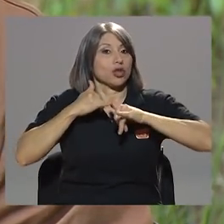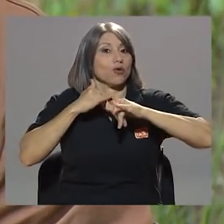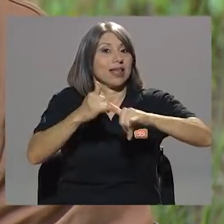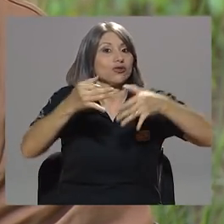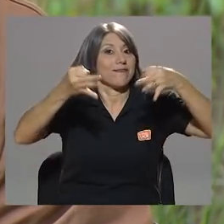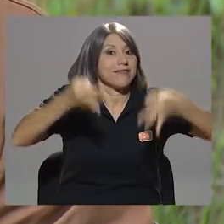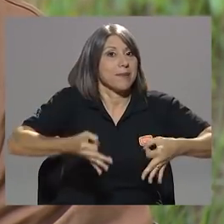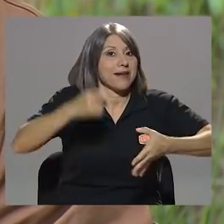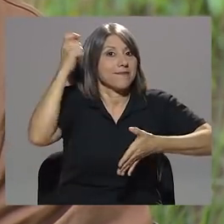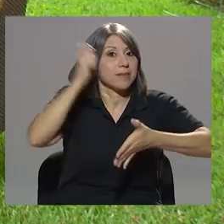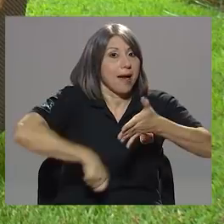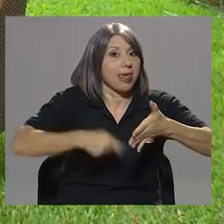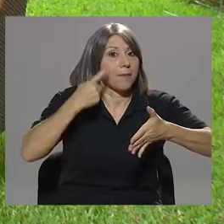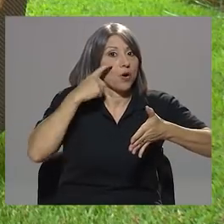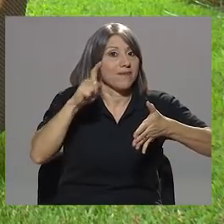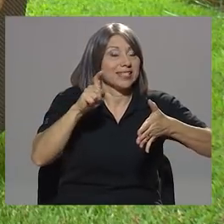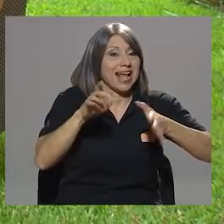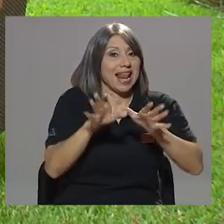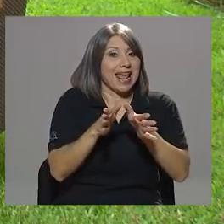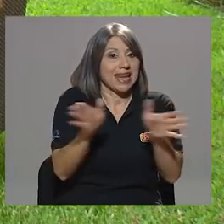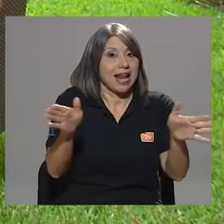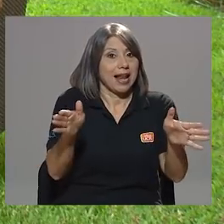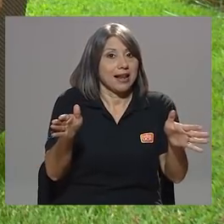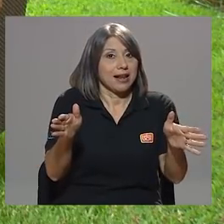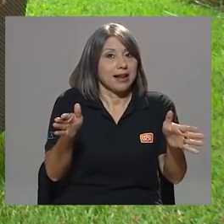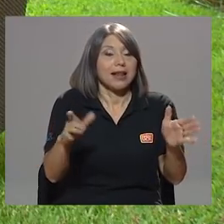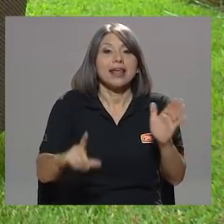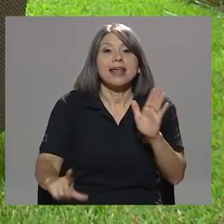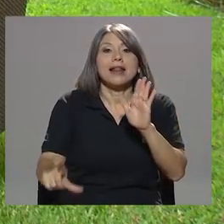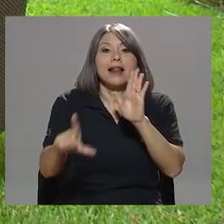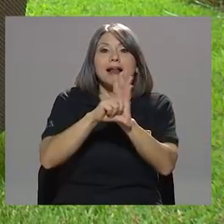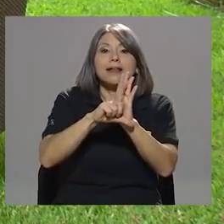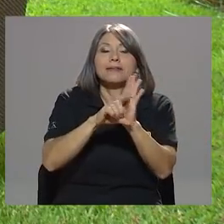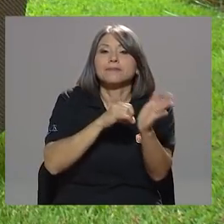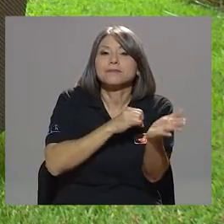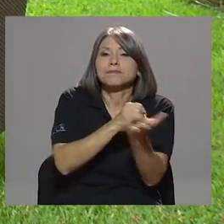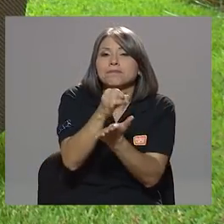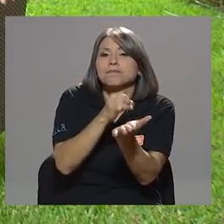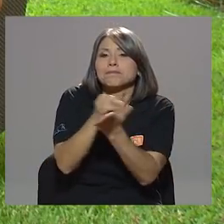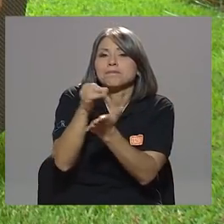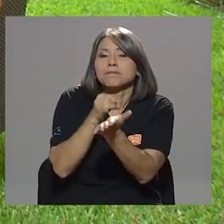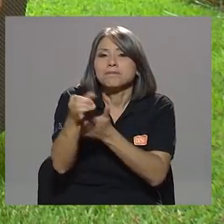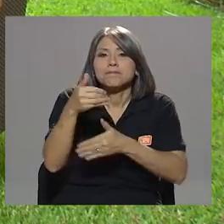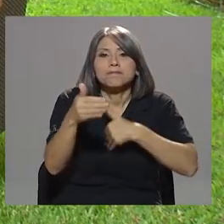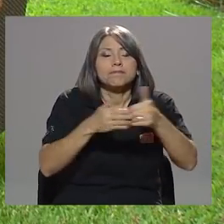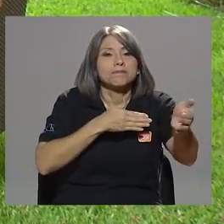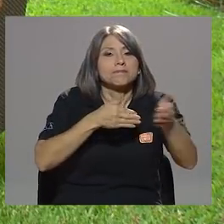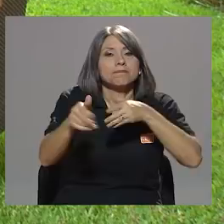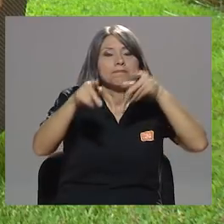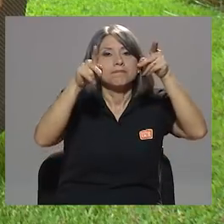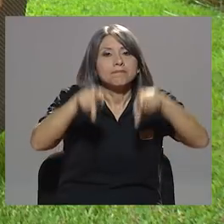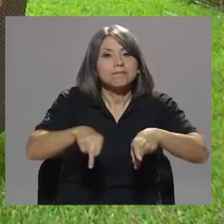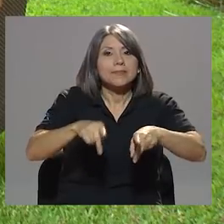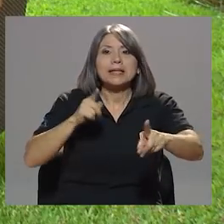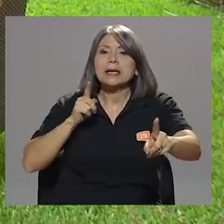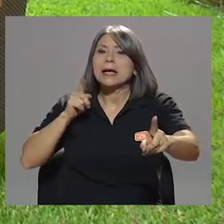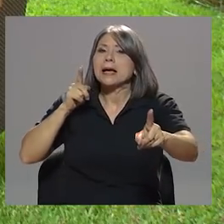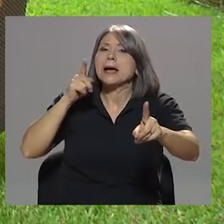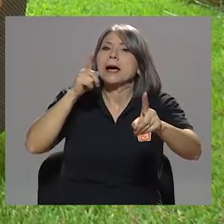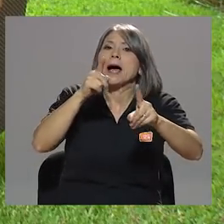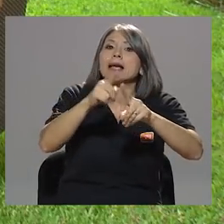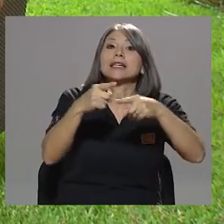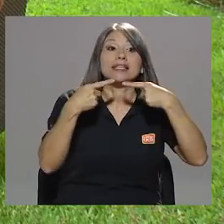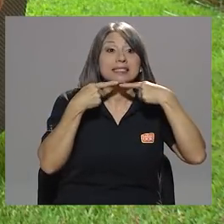Fiscalía General de este caso. Y la ley investiga a cualquier persona y hasta que se declare